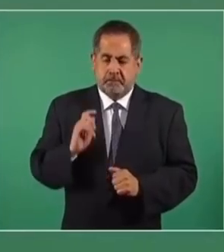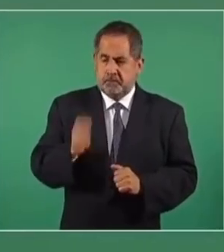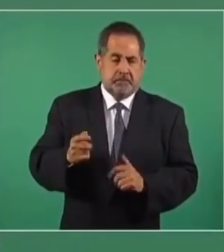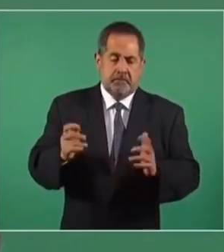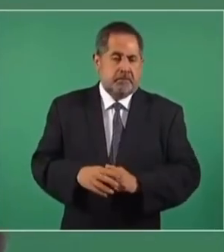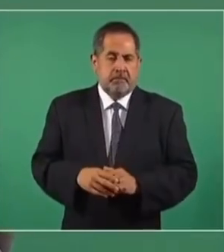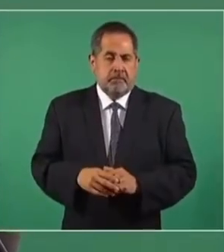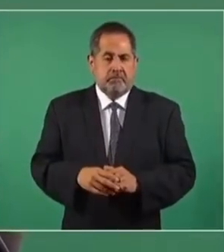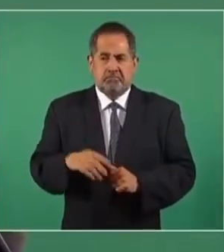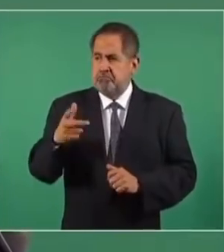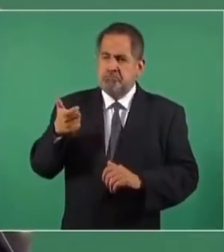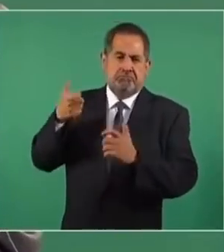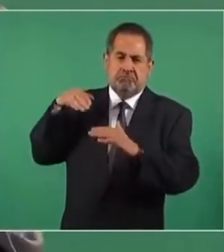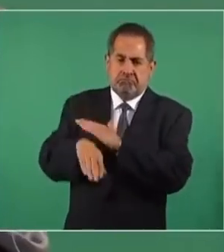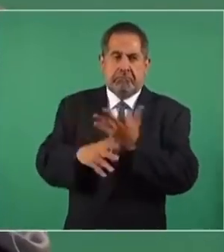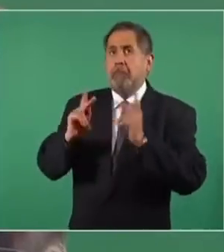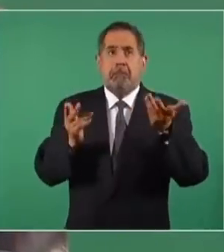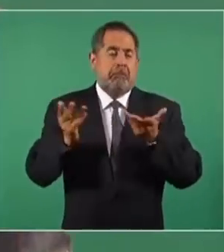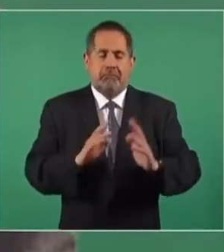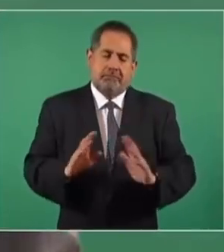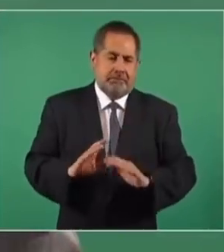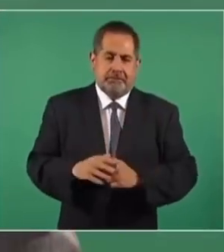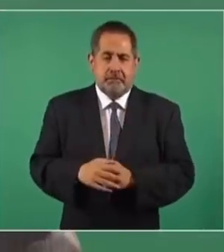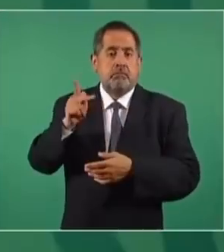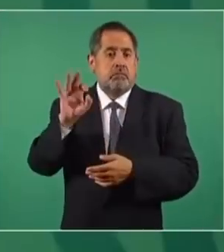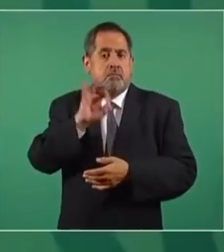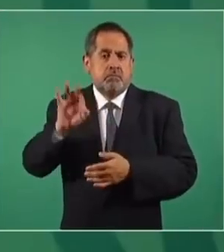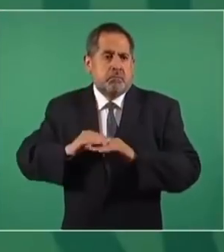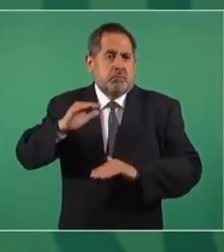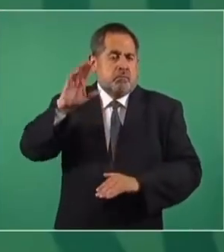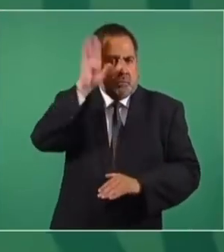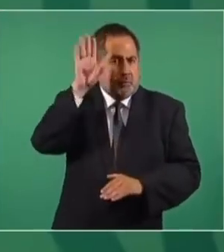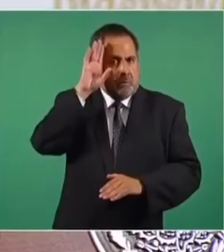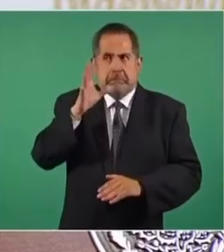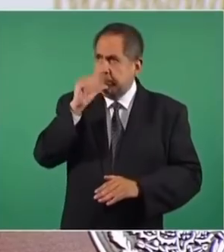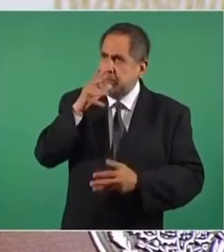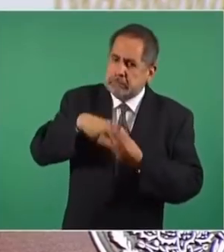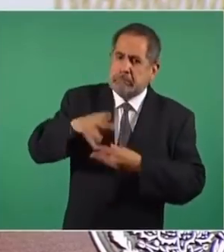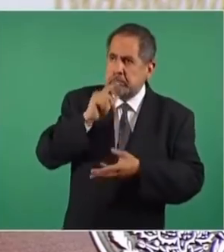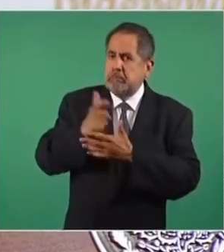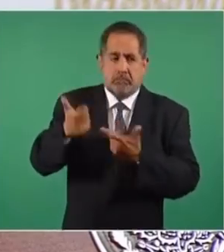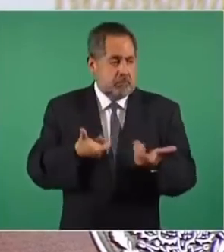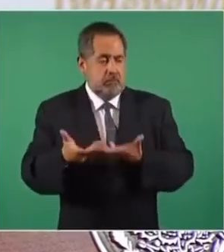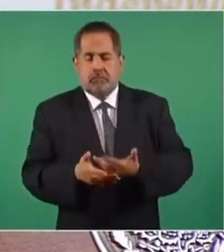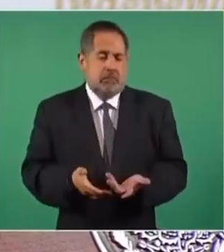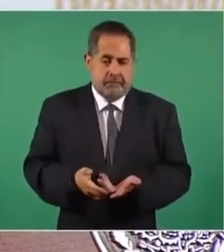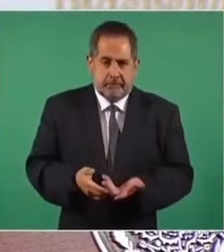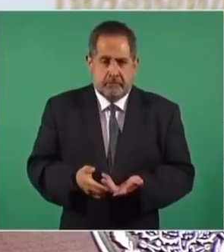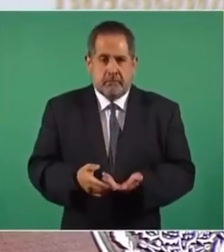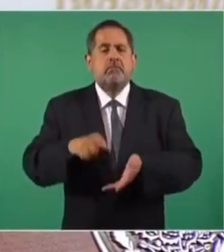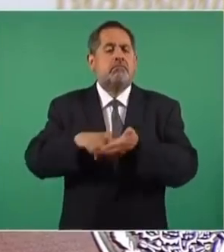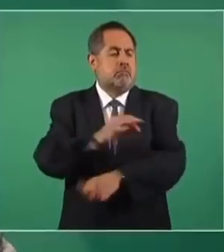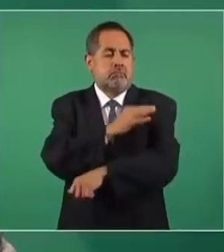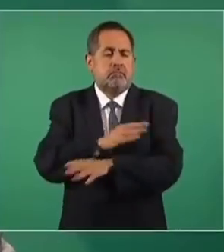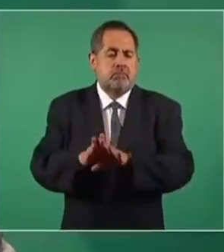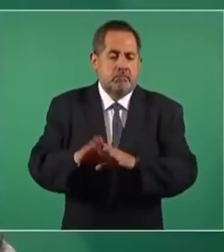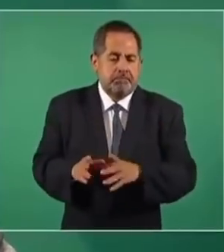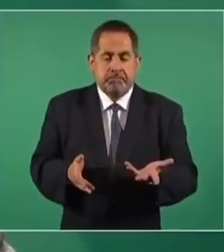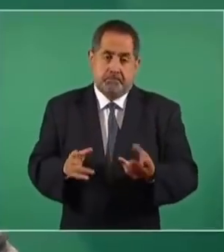en ruina, pidiendo dinero, contratando deuda, sin tener liquidez. ¿Cómo íbamos a comprar las vacunas?